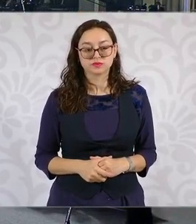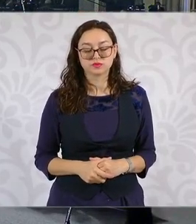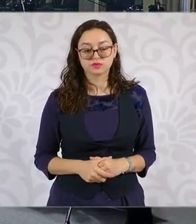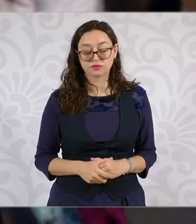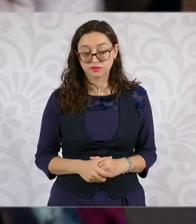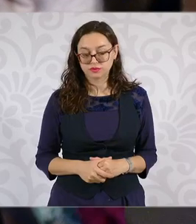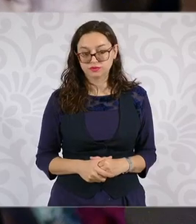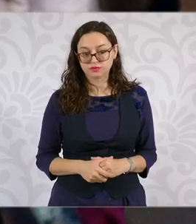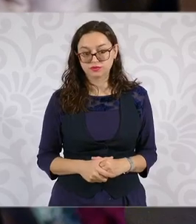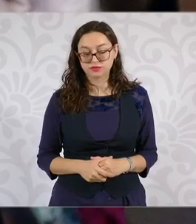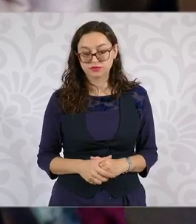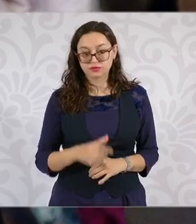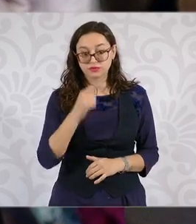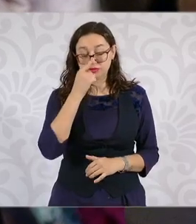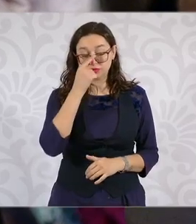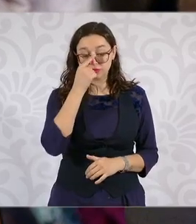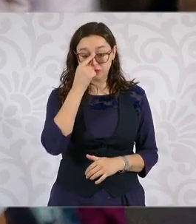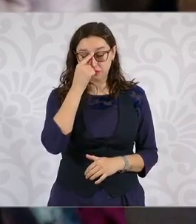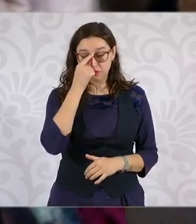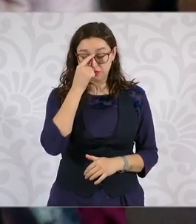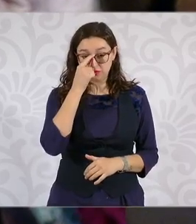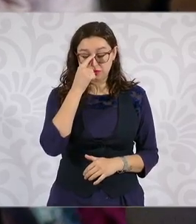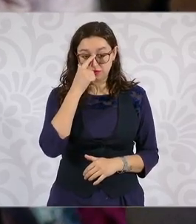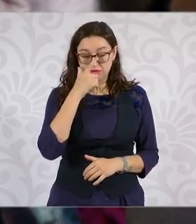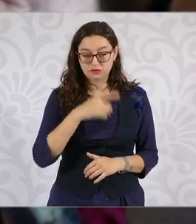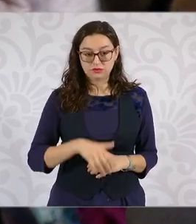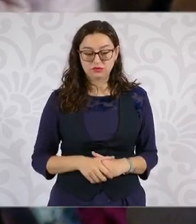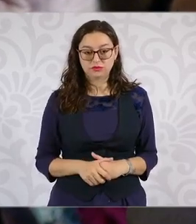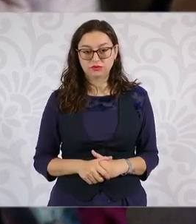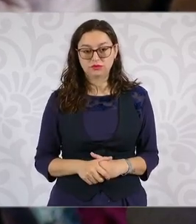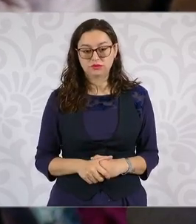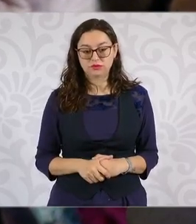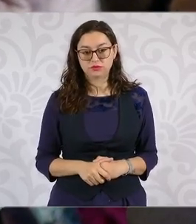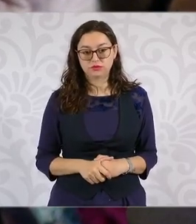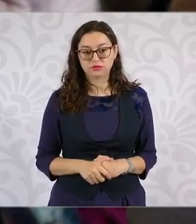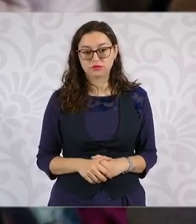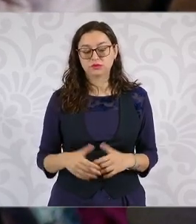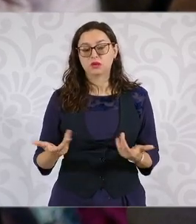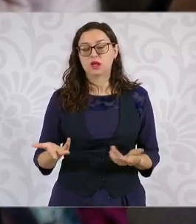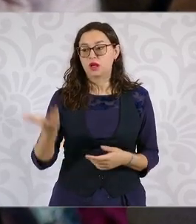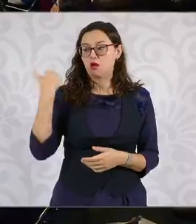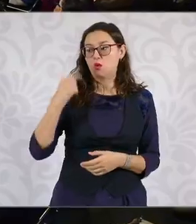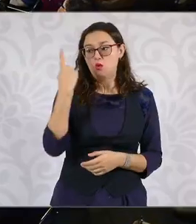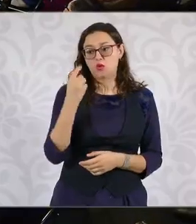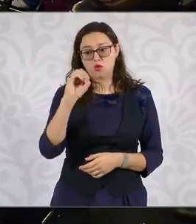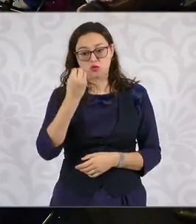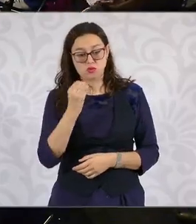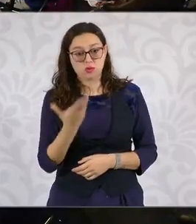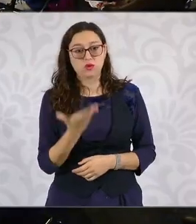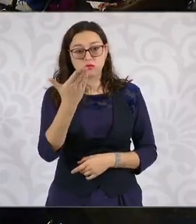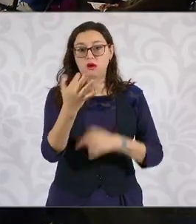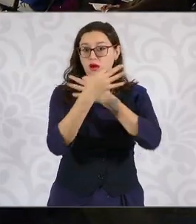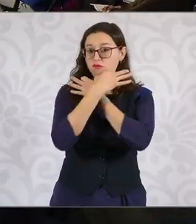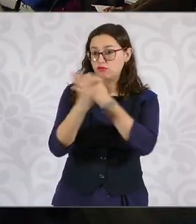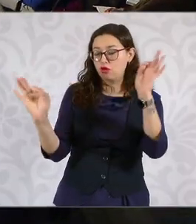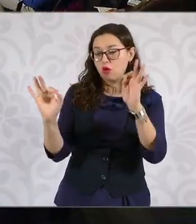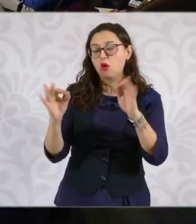Consejo de Desarrollo Regional que había anunciado el primero de octubre. Sí.